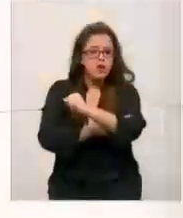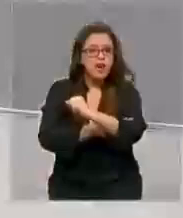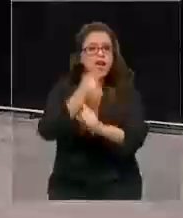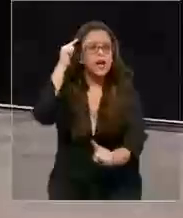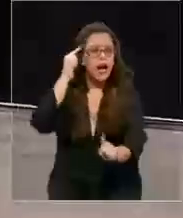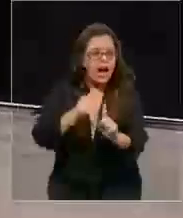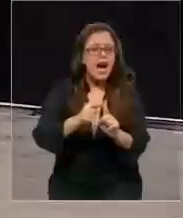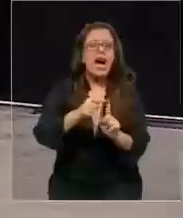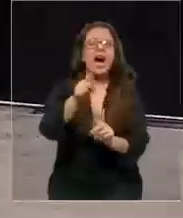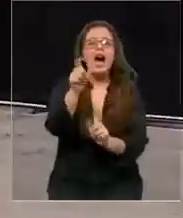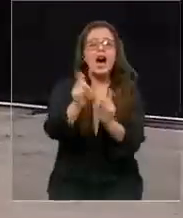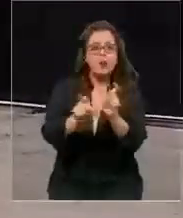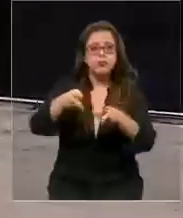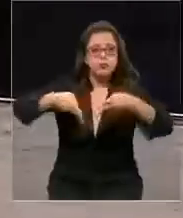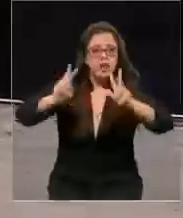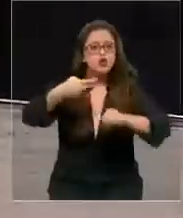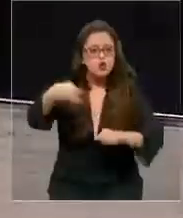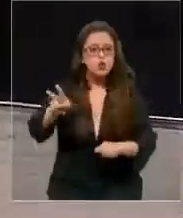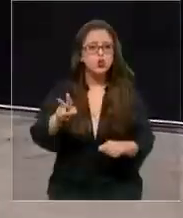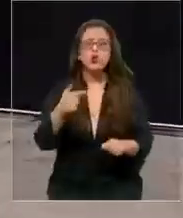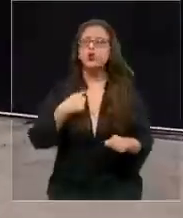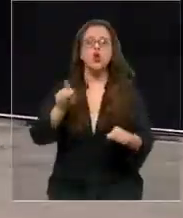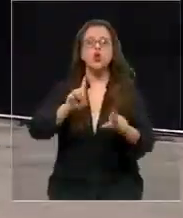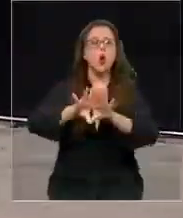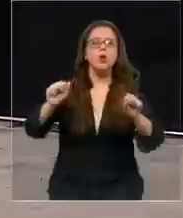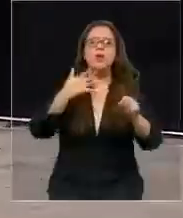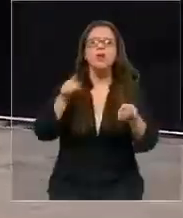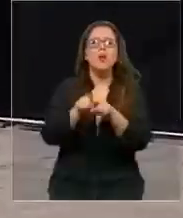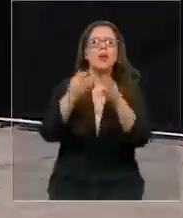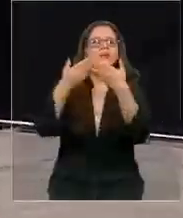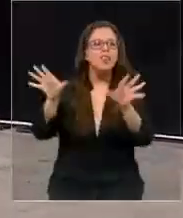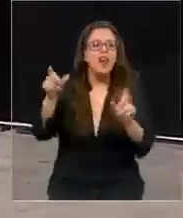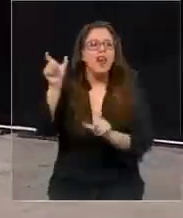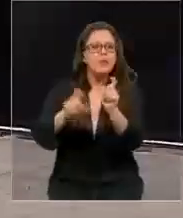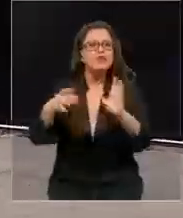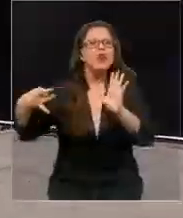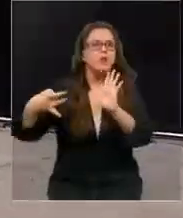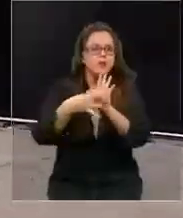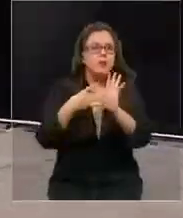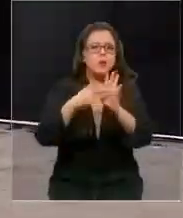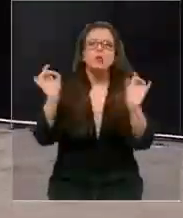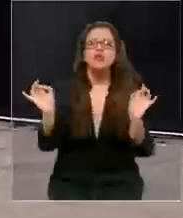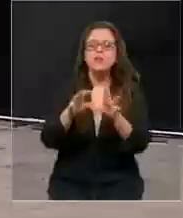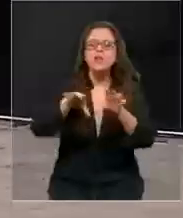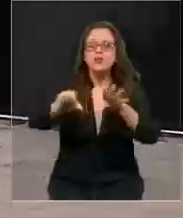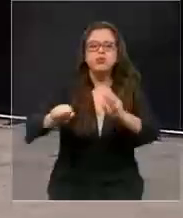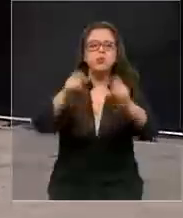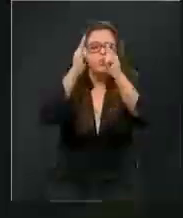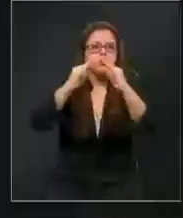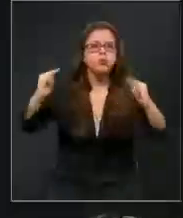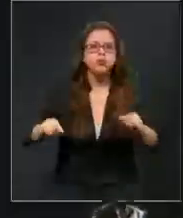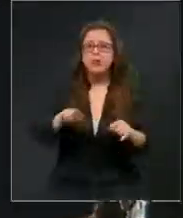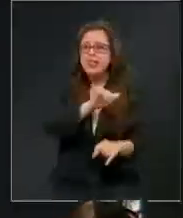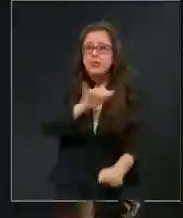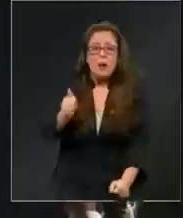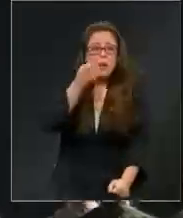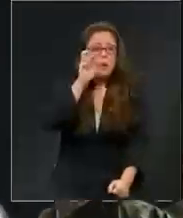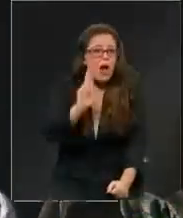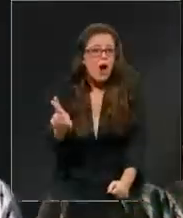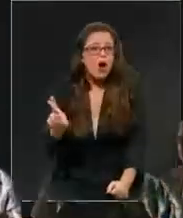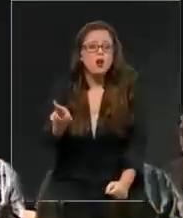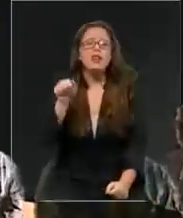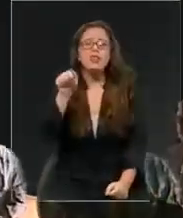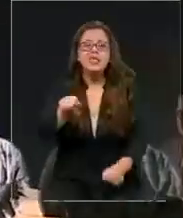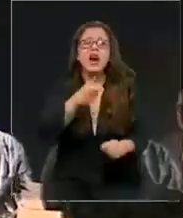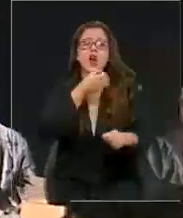de las personas. No estoy de acuerdo porque se les da más libertad a los delincuentes, se van a ir a tomar o poner carpas y va a ser horroroso. Según informó